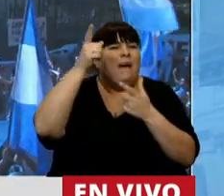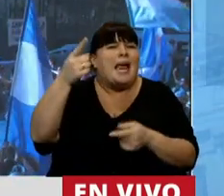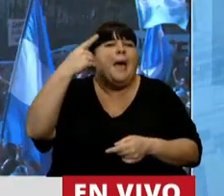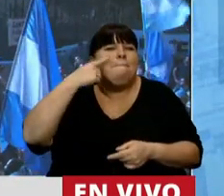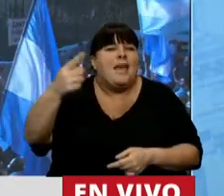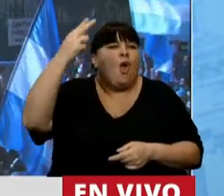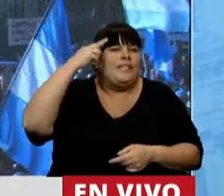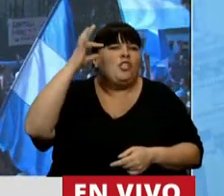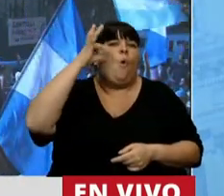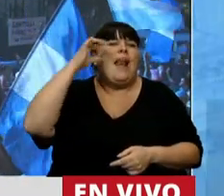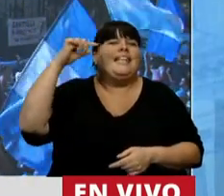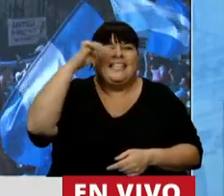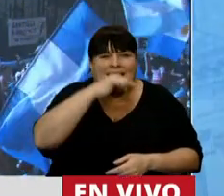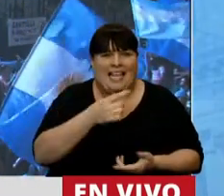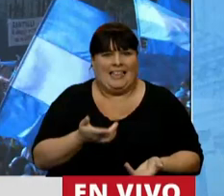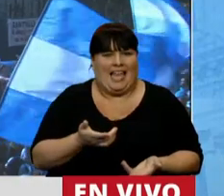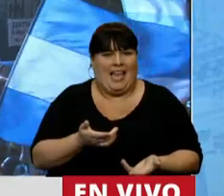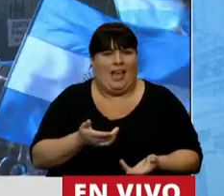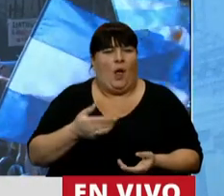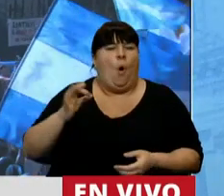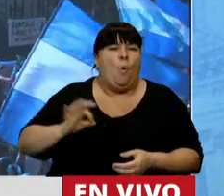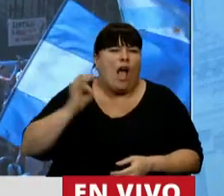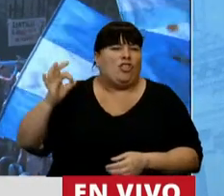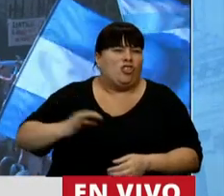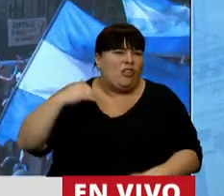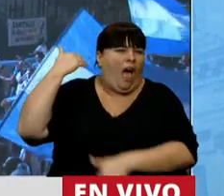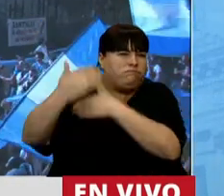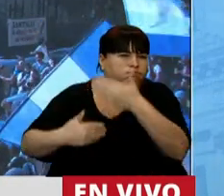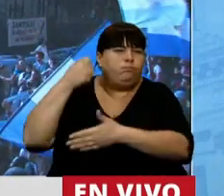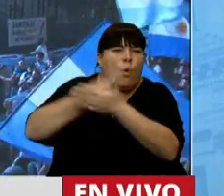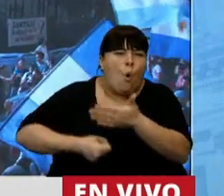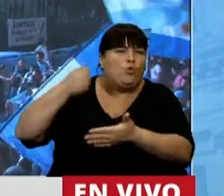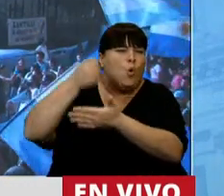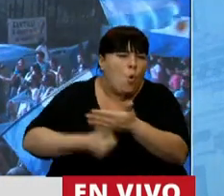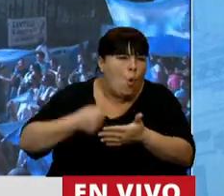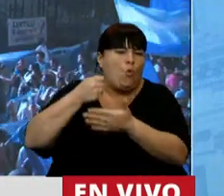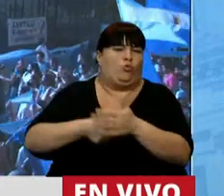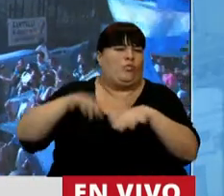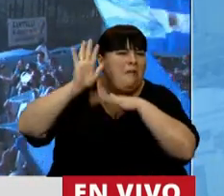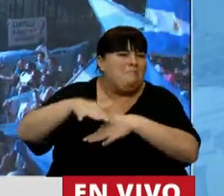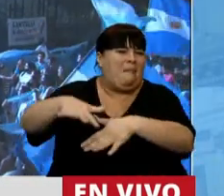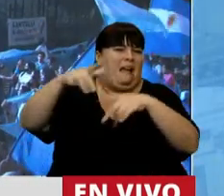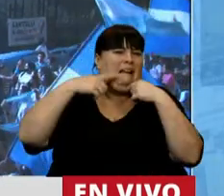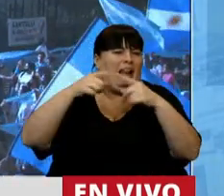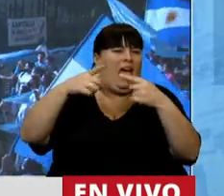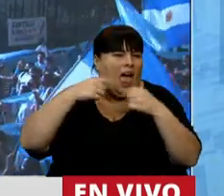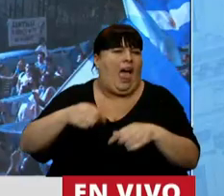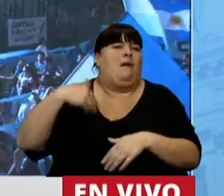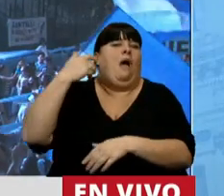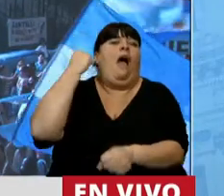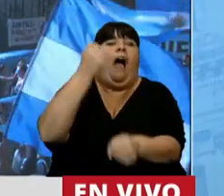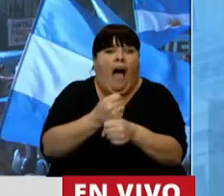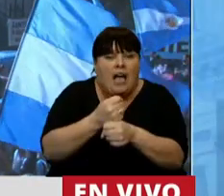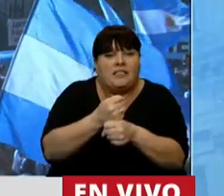1947, cuántas décadas, cuántas luchas, cuántas movilizaciones llevaron para